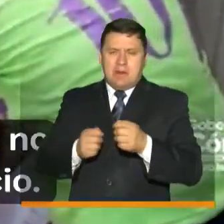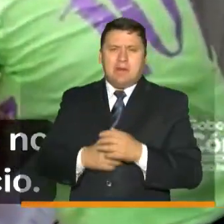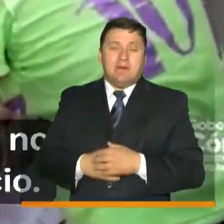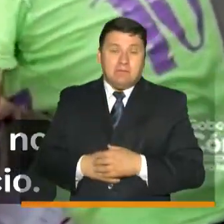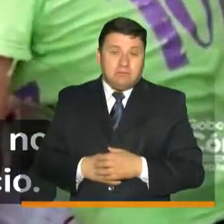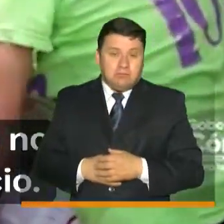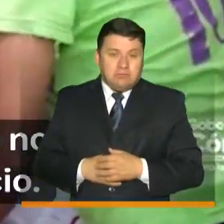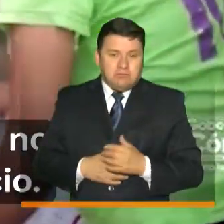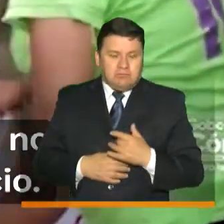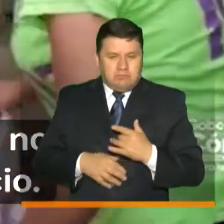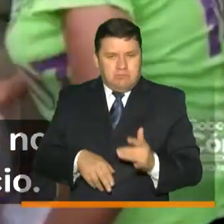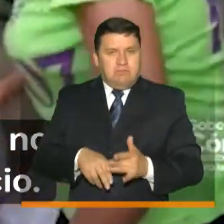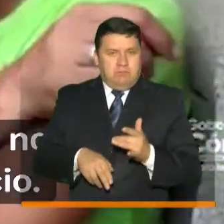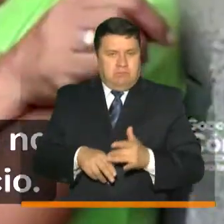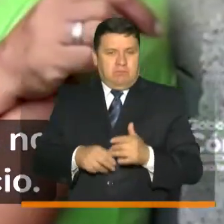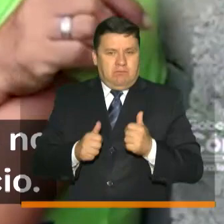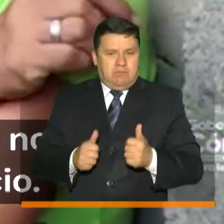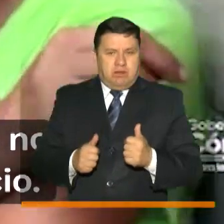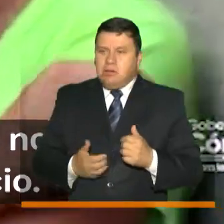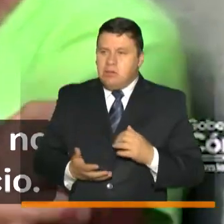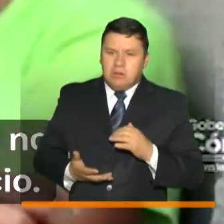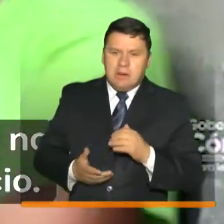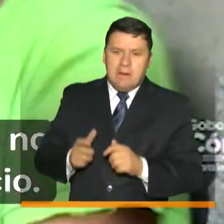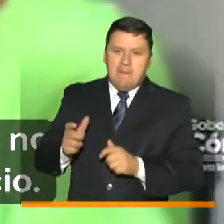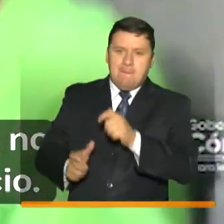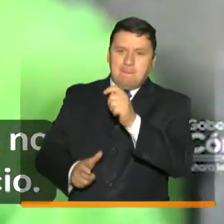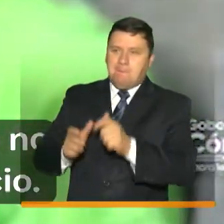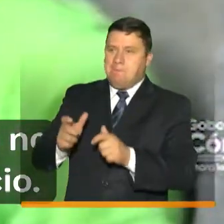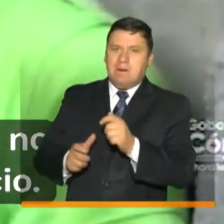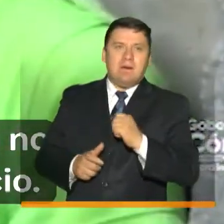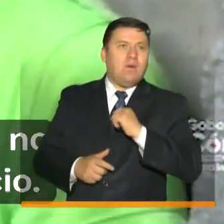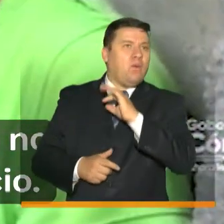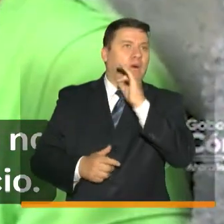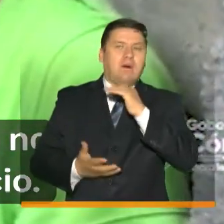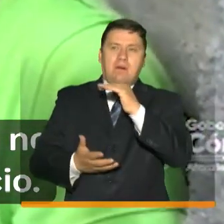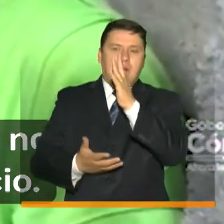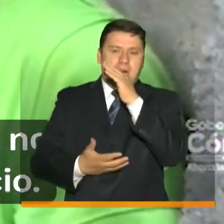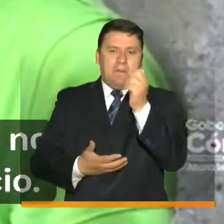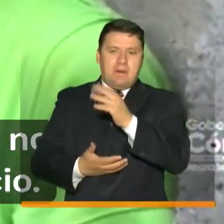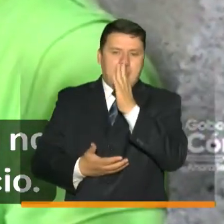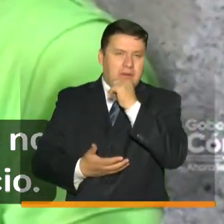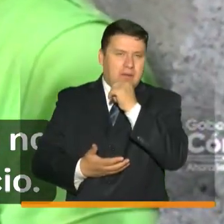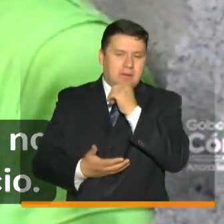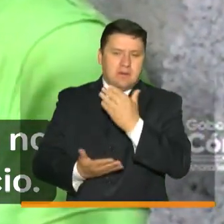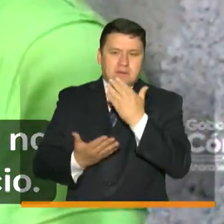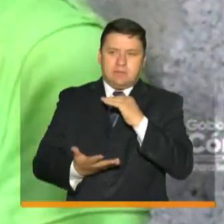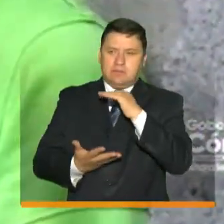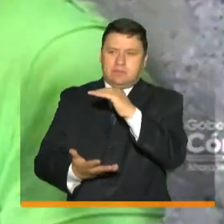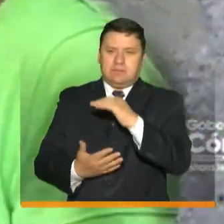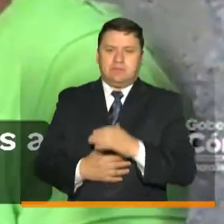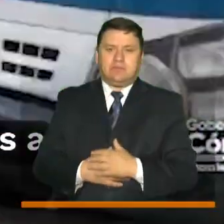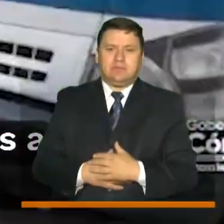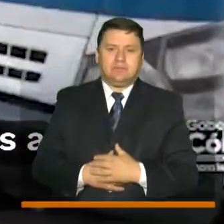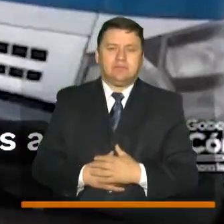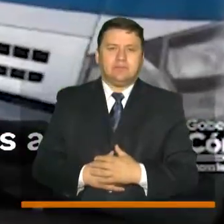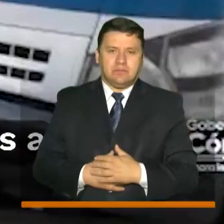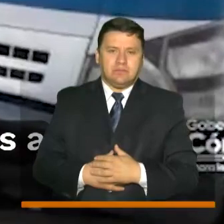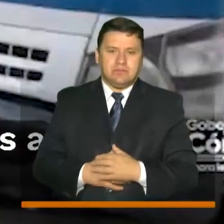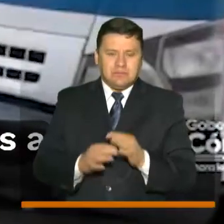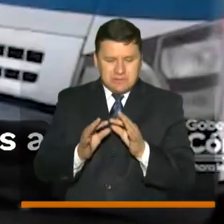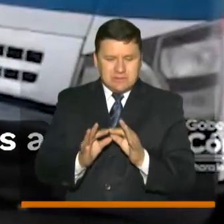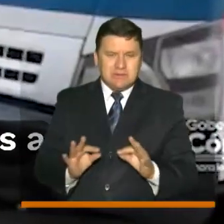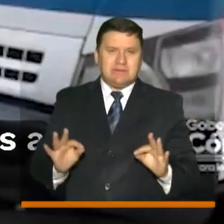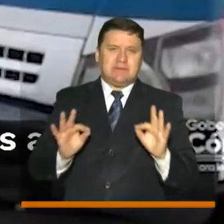con el ánimo de llegar a personas que no hayan recibido ningún tipo de beneficio es